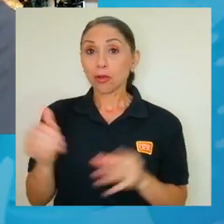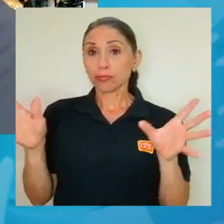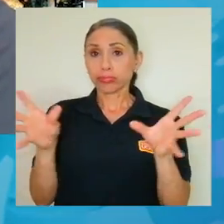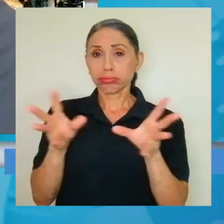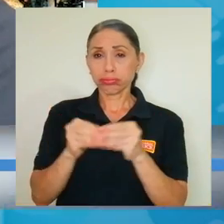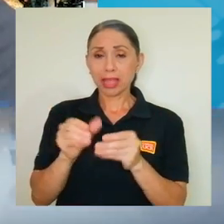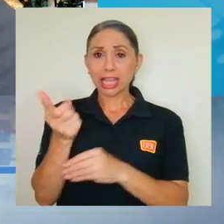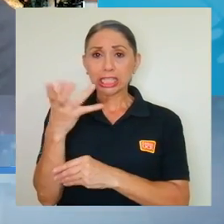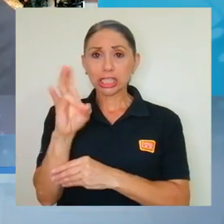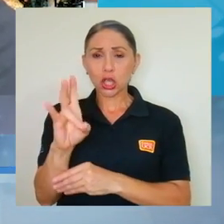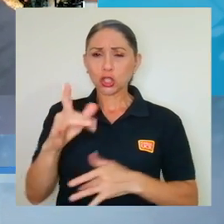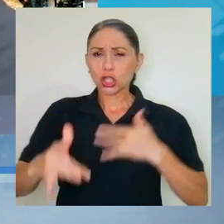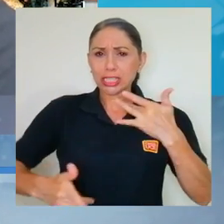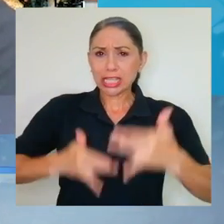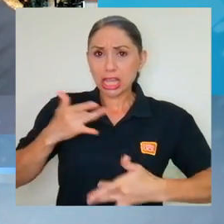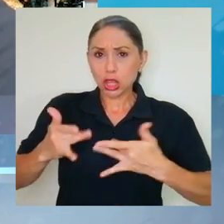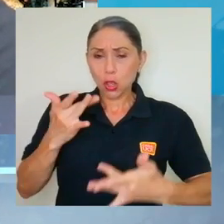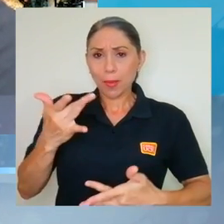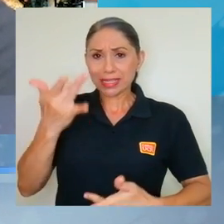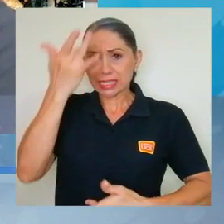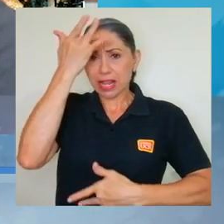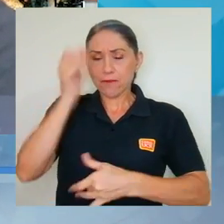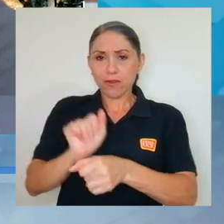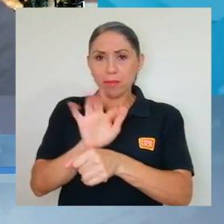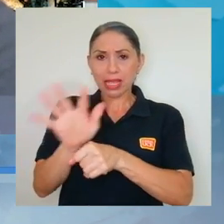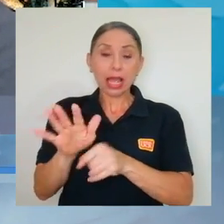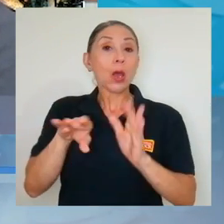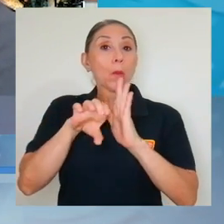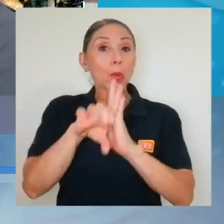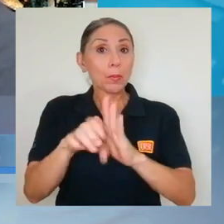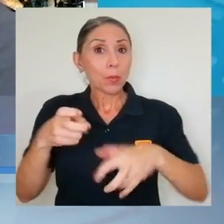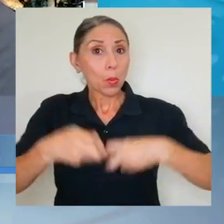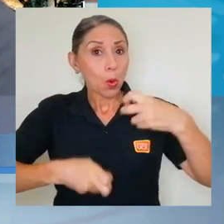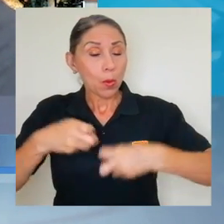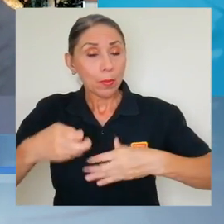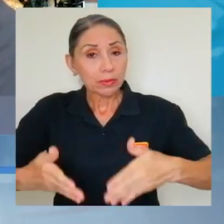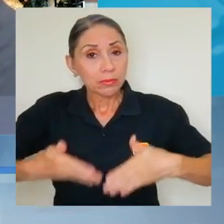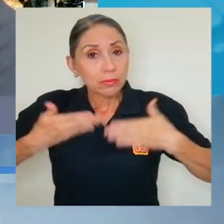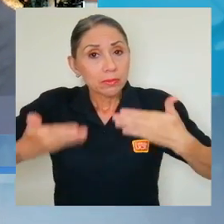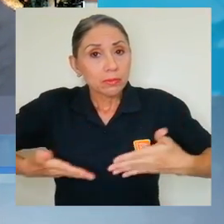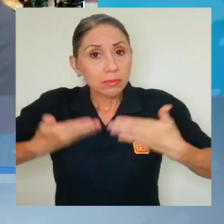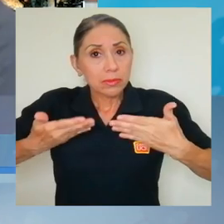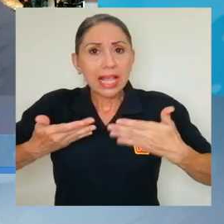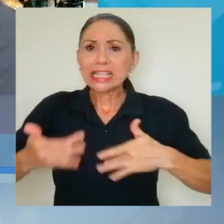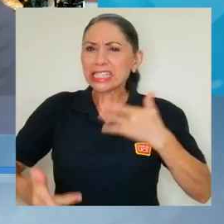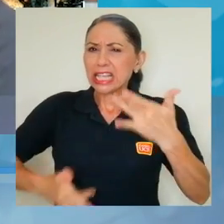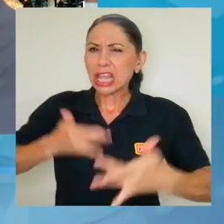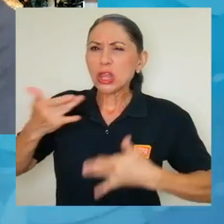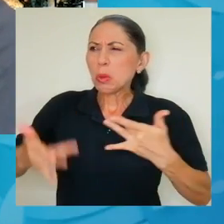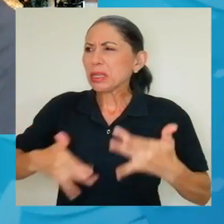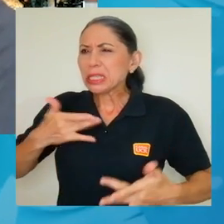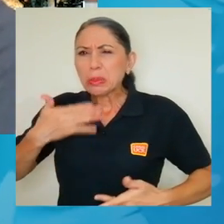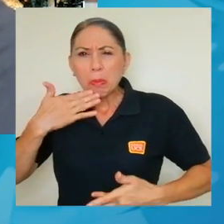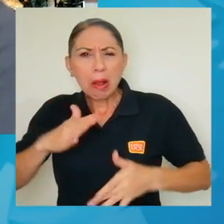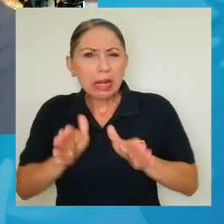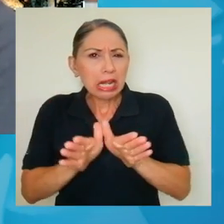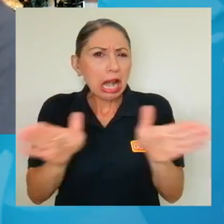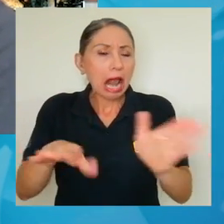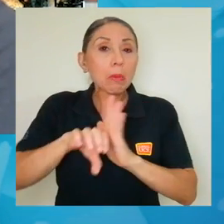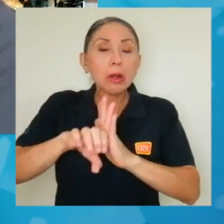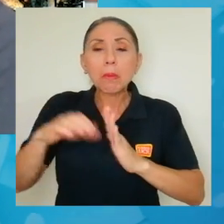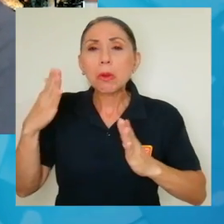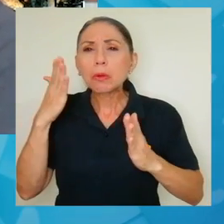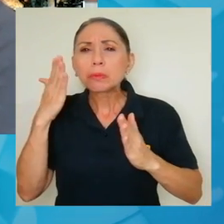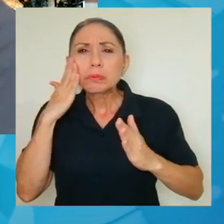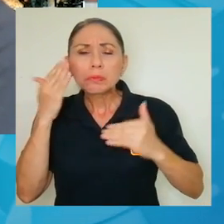18 síntomas, que incluye síntomas de afectación respiratoria, síntomas de malestar general, como fiebre,